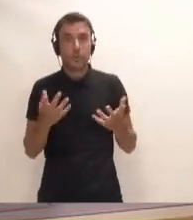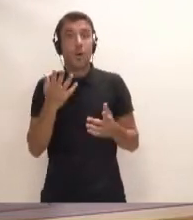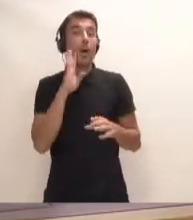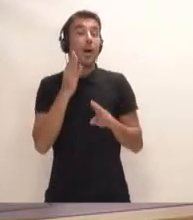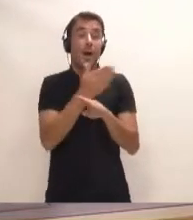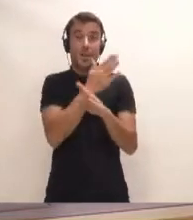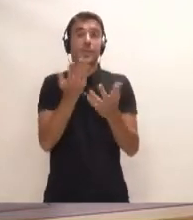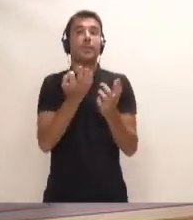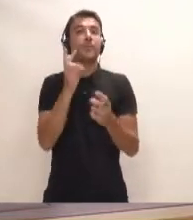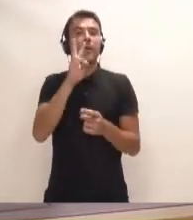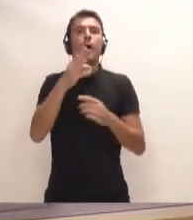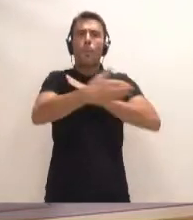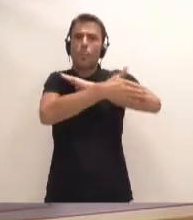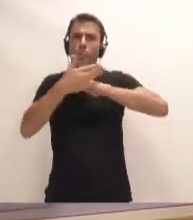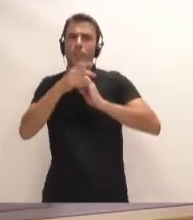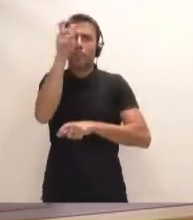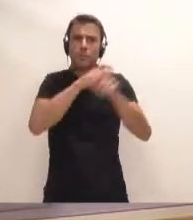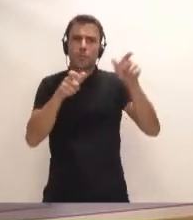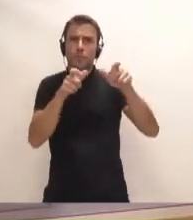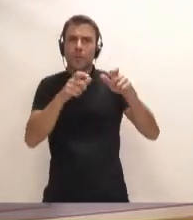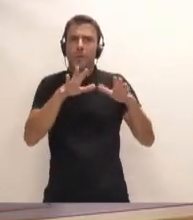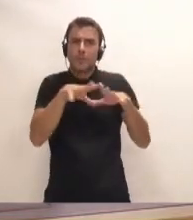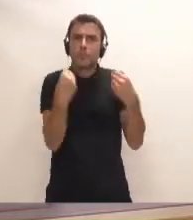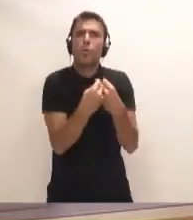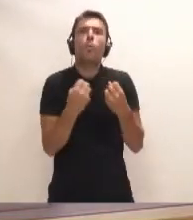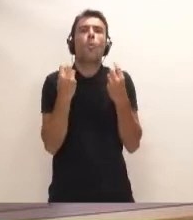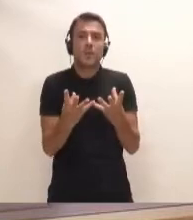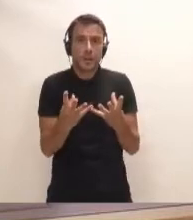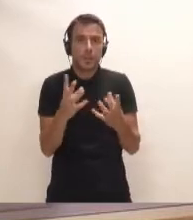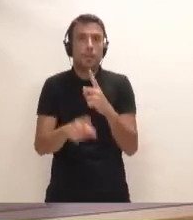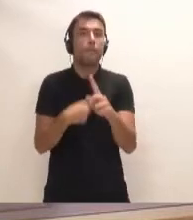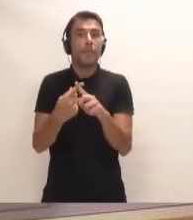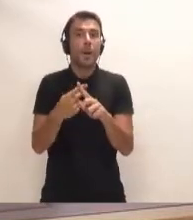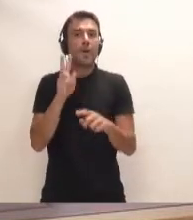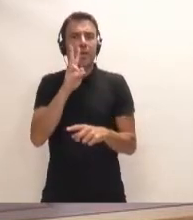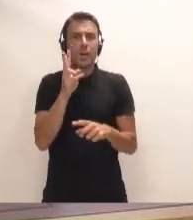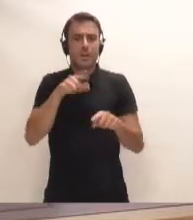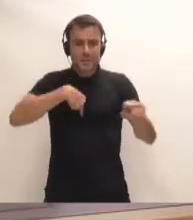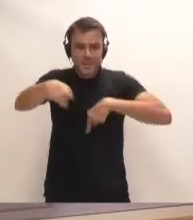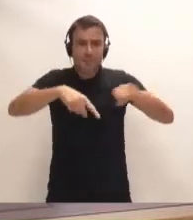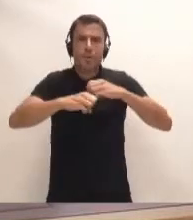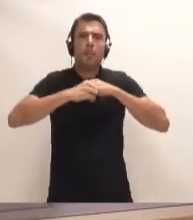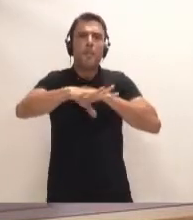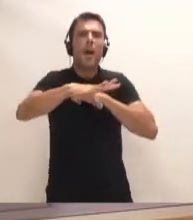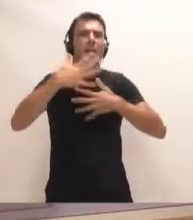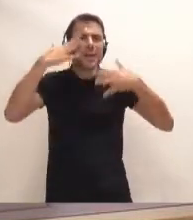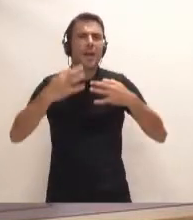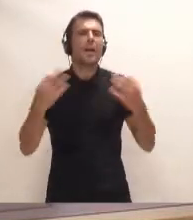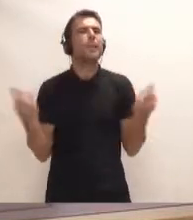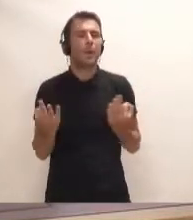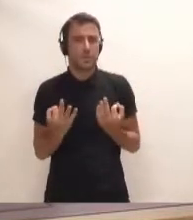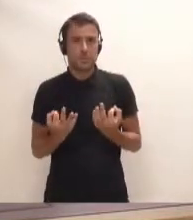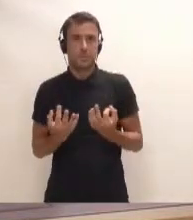ocupación tenemos en los puertos y qué es lo que está ocurriendo con el tráfico marítimo real. Y bueno, para